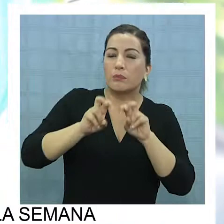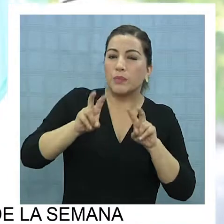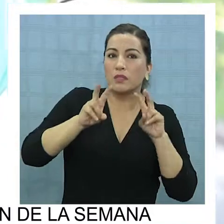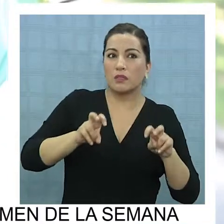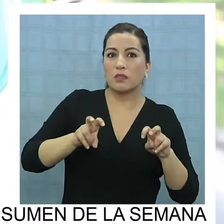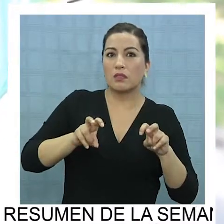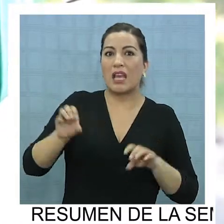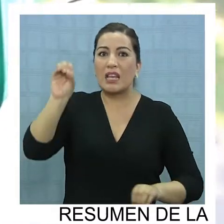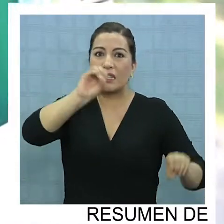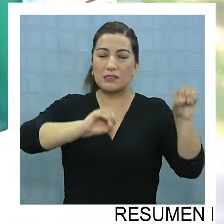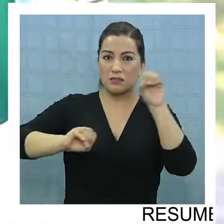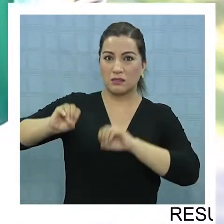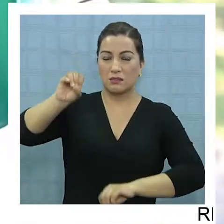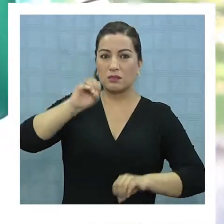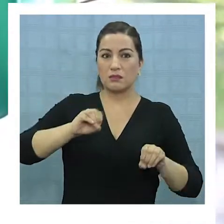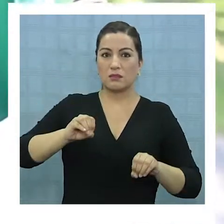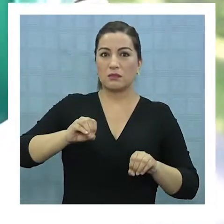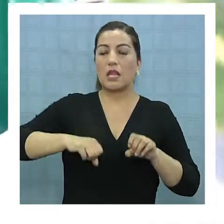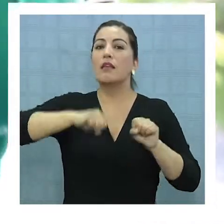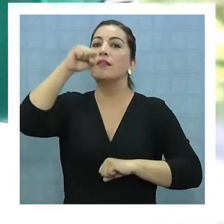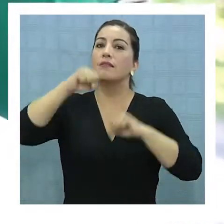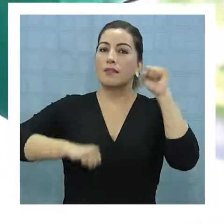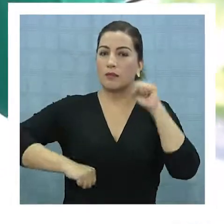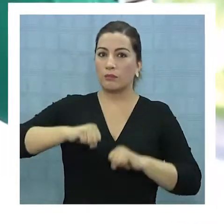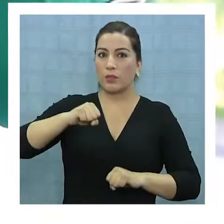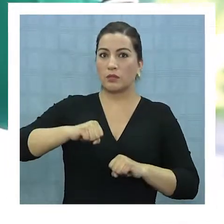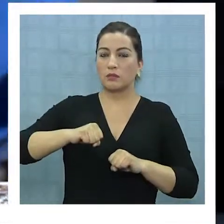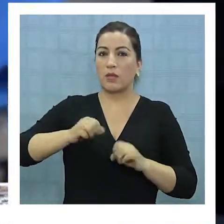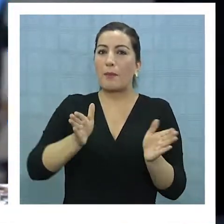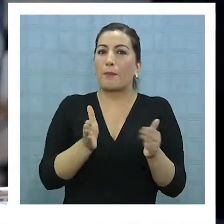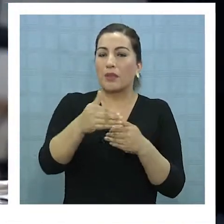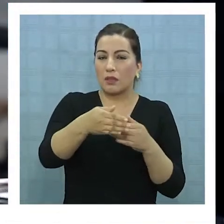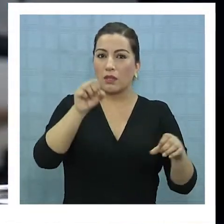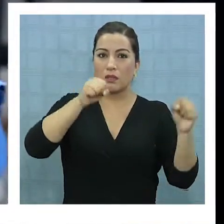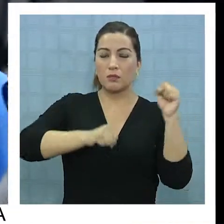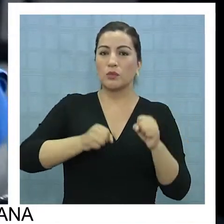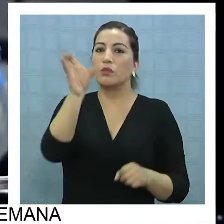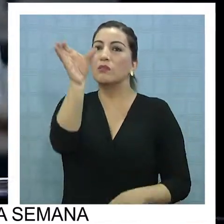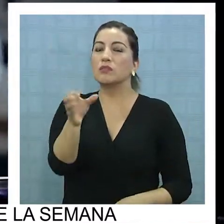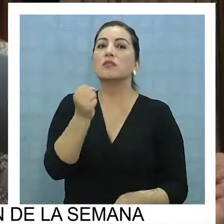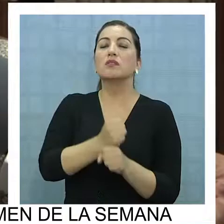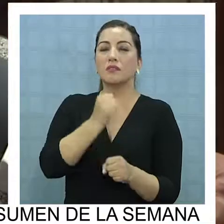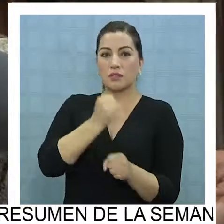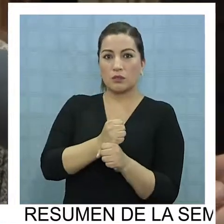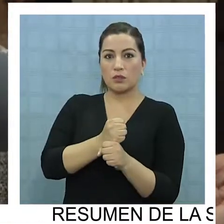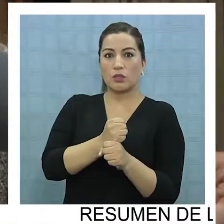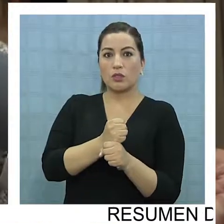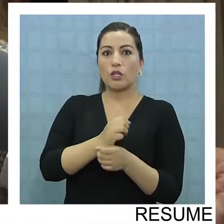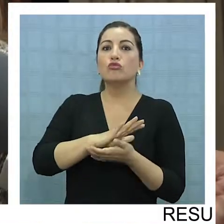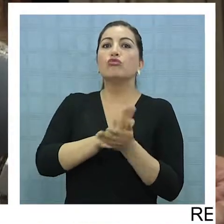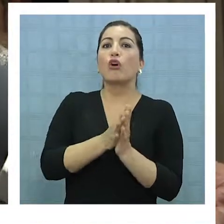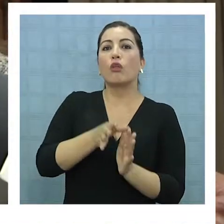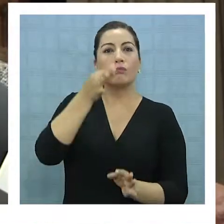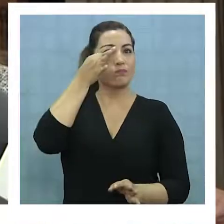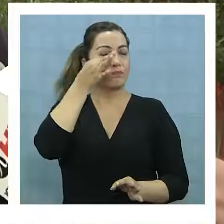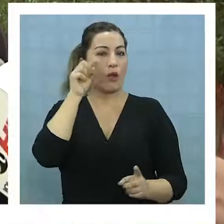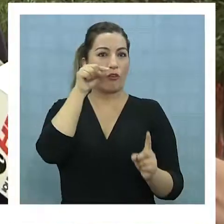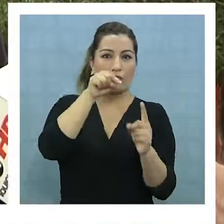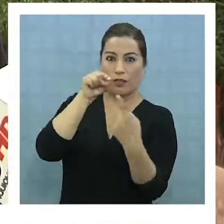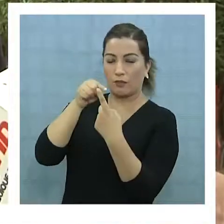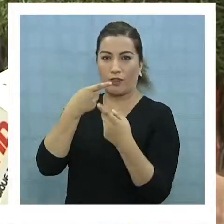vista de la ciencia, de la empresa, de la pequeña empresa, del trabajador, o sea, desde todas las miradas.